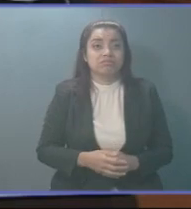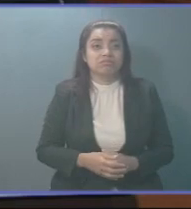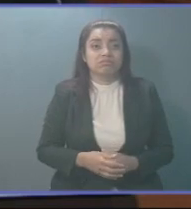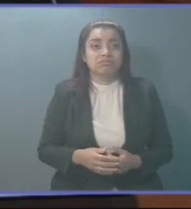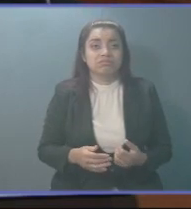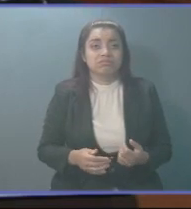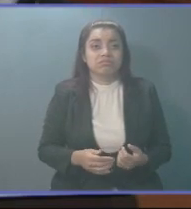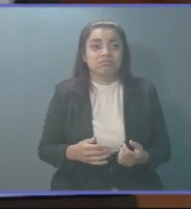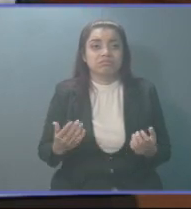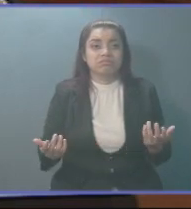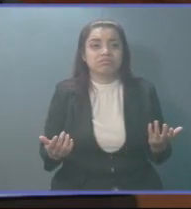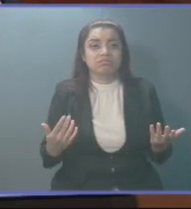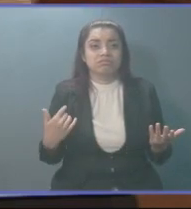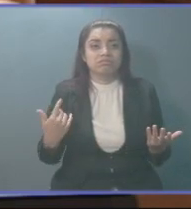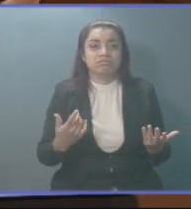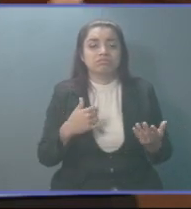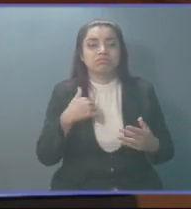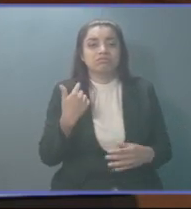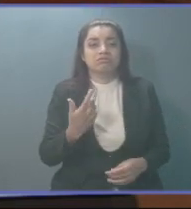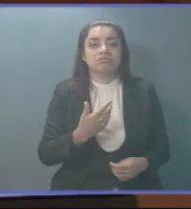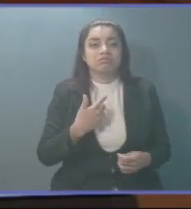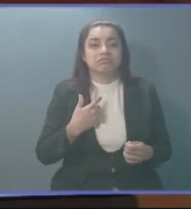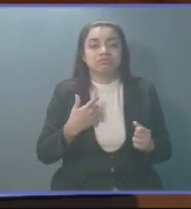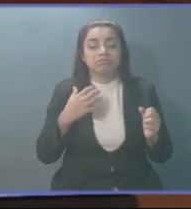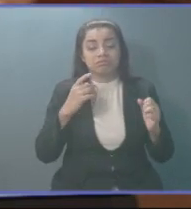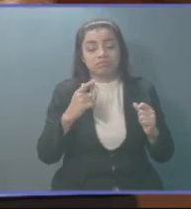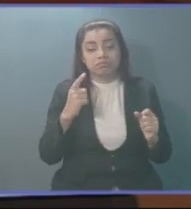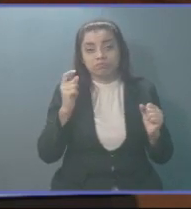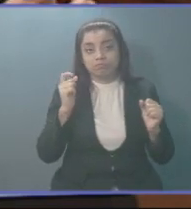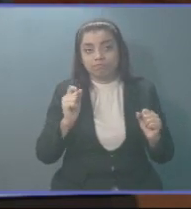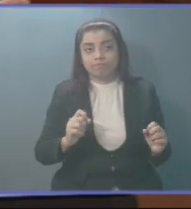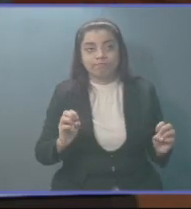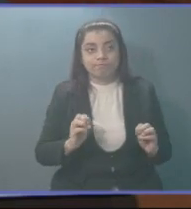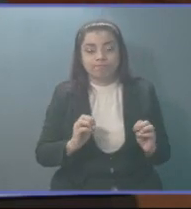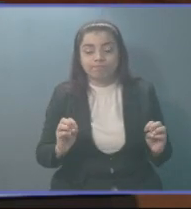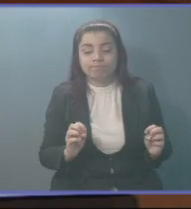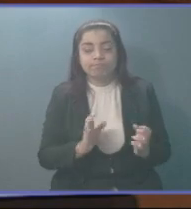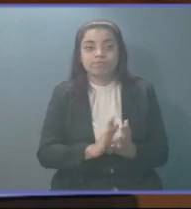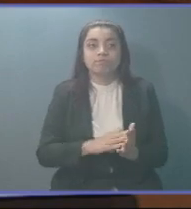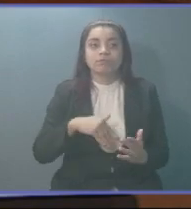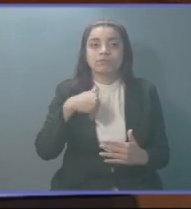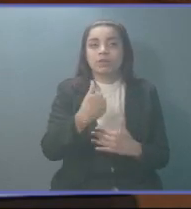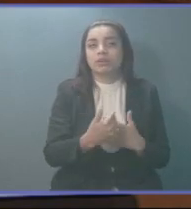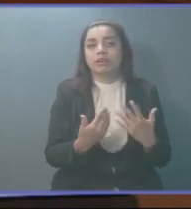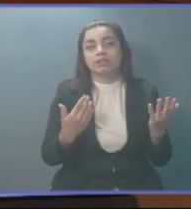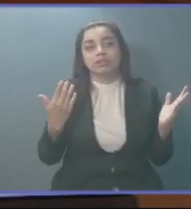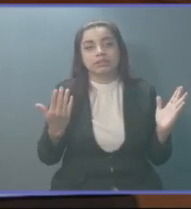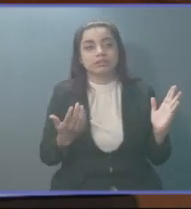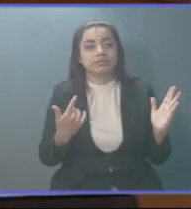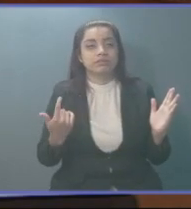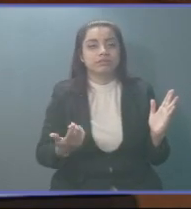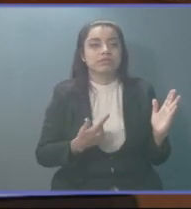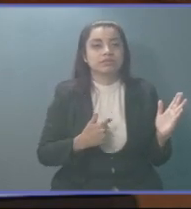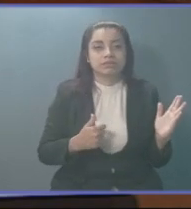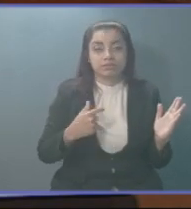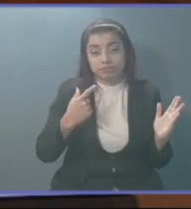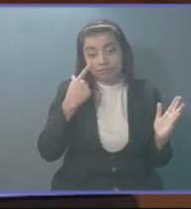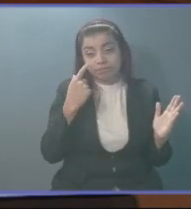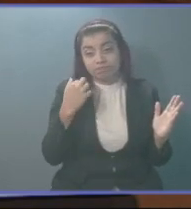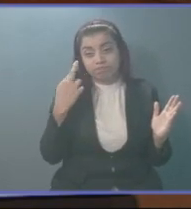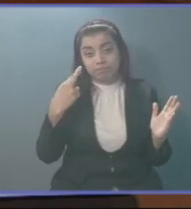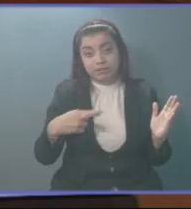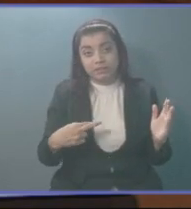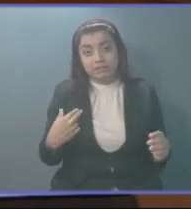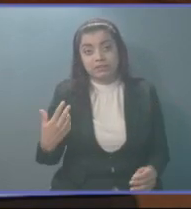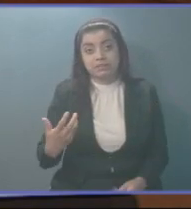simple y sencillamente porque no tienen la capacidad de hacer tan siquiera un plan. Esa es la cruda realidad con la que nos